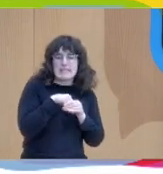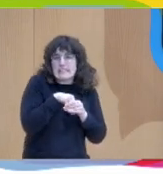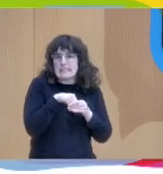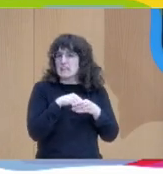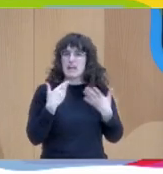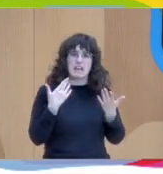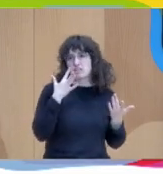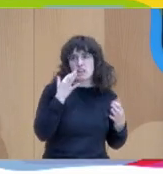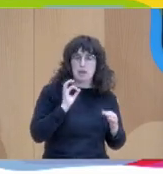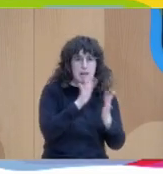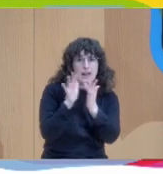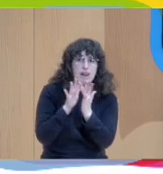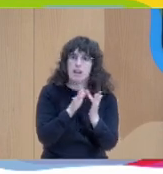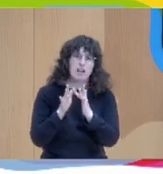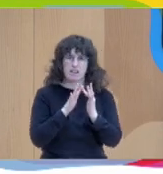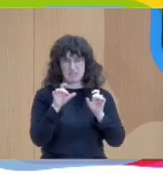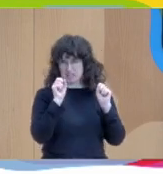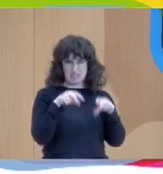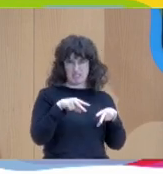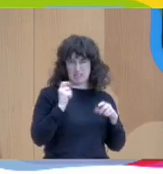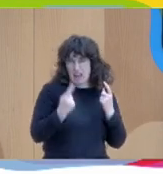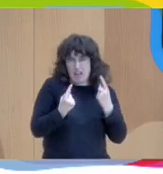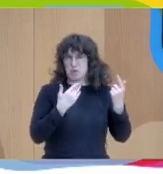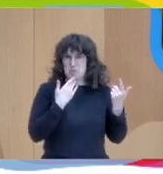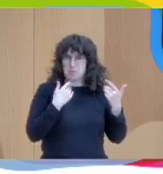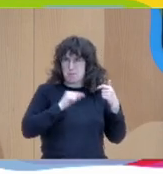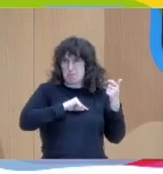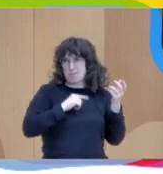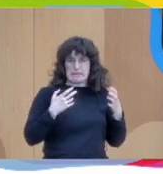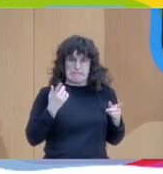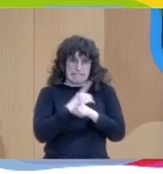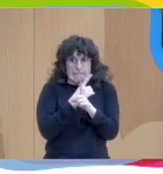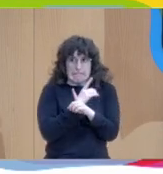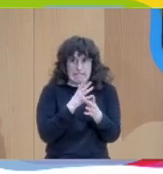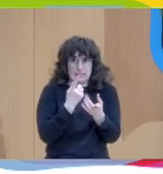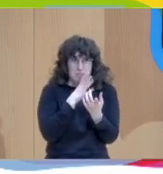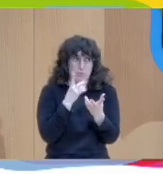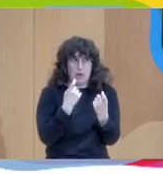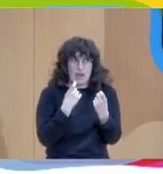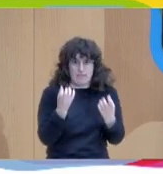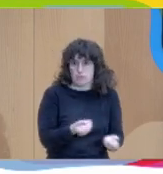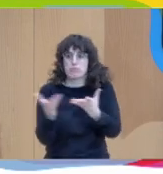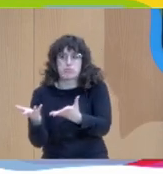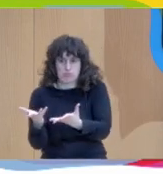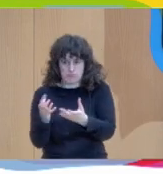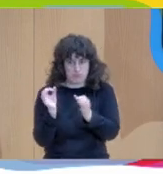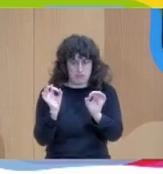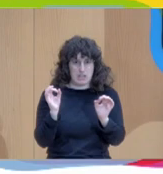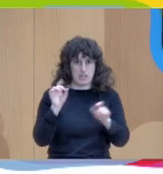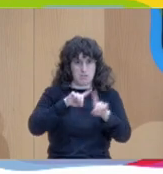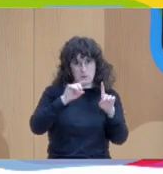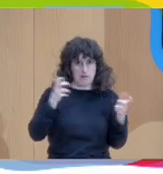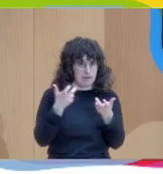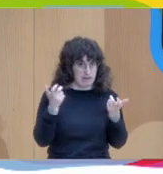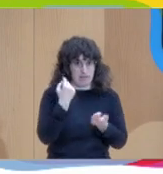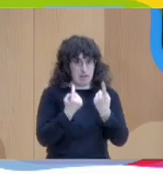vamos a tener que soltarle esto a la persona y bueno este problema es muy grave ¿no? Quizás además lo soltábamos en el